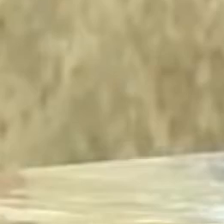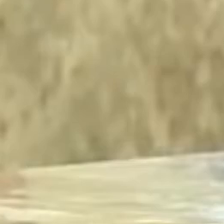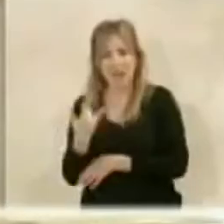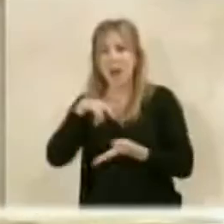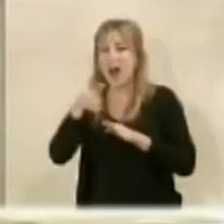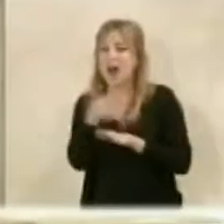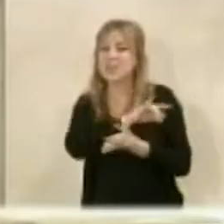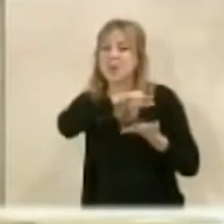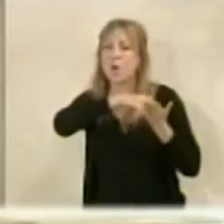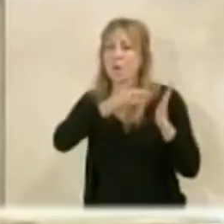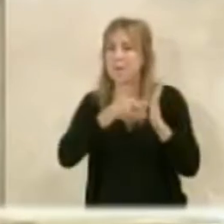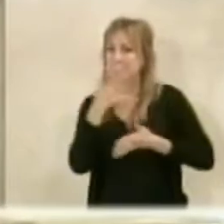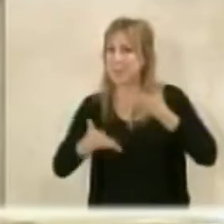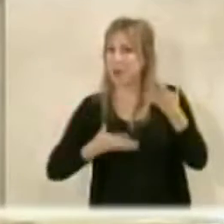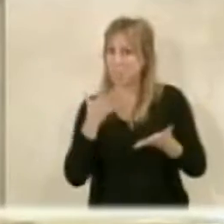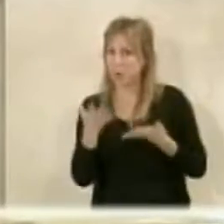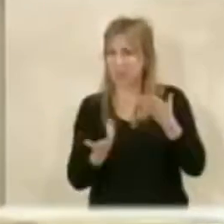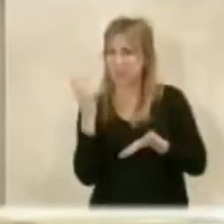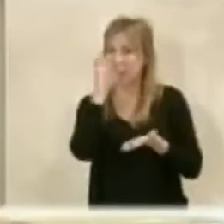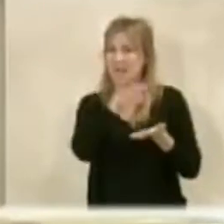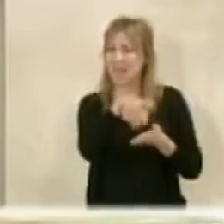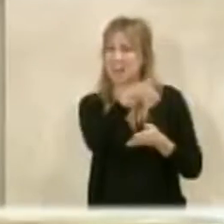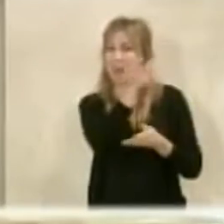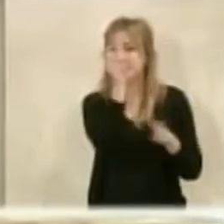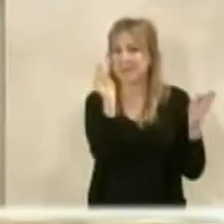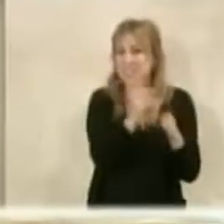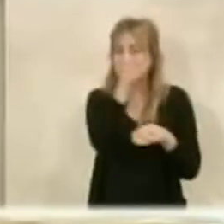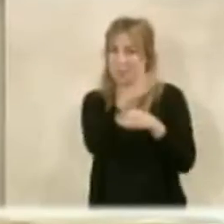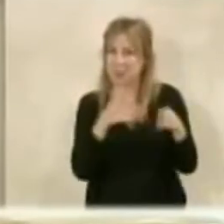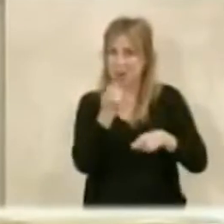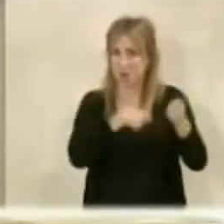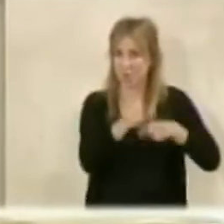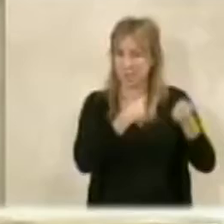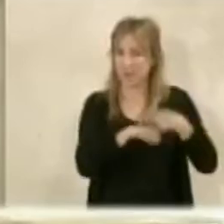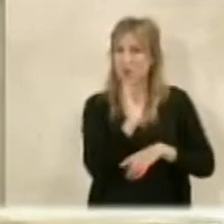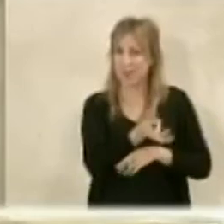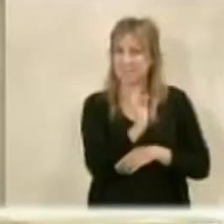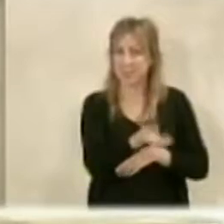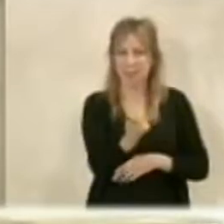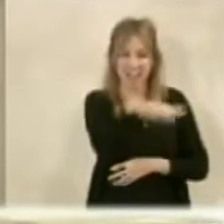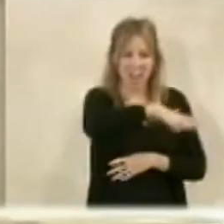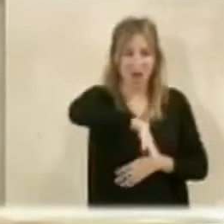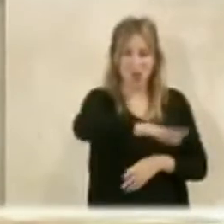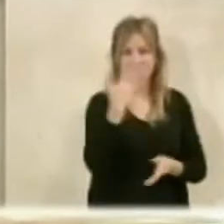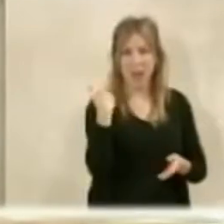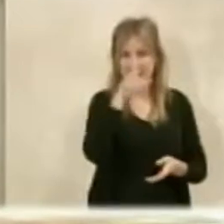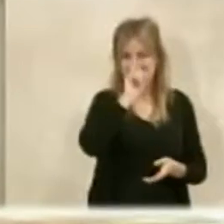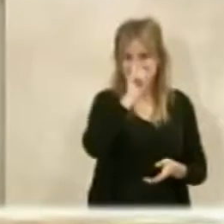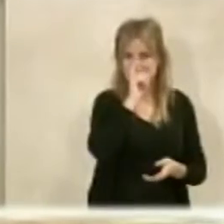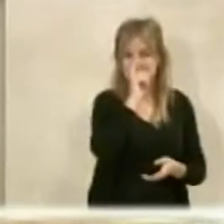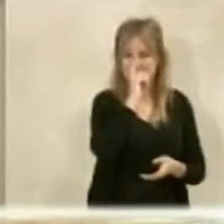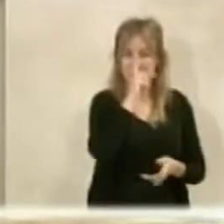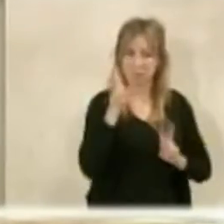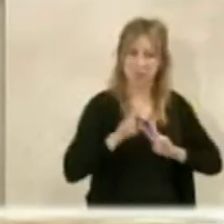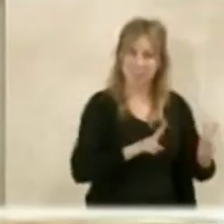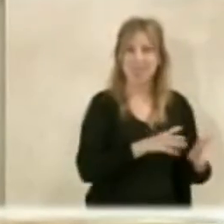potenciar el pequeño y mediano comercio. Porque es cierto que no se puede desertizar la zona histórica desde el punto de vista de comercio. Y eso es